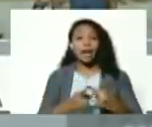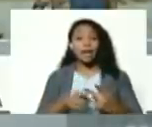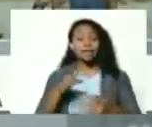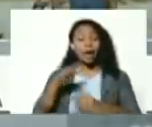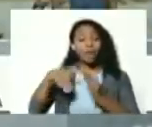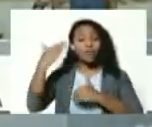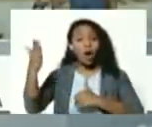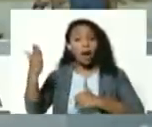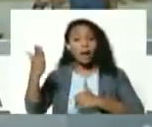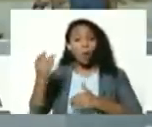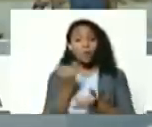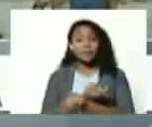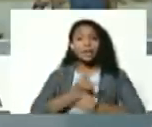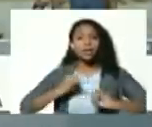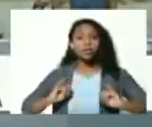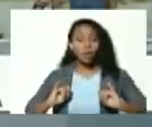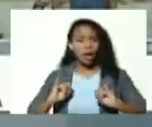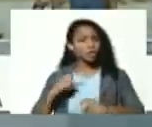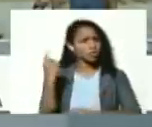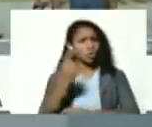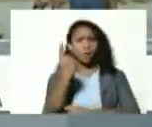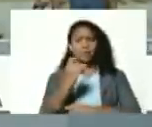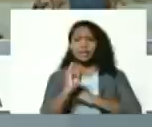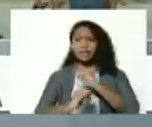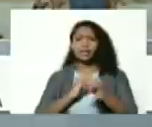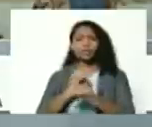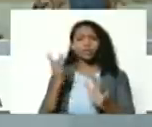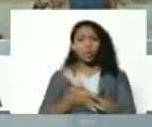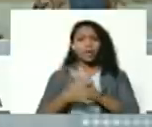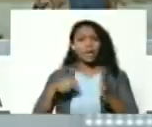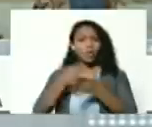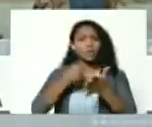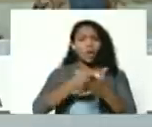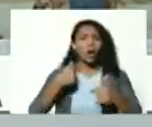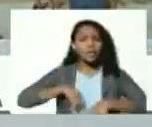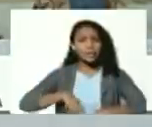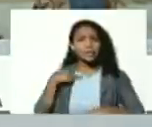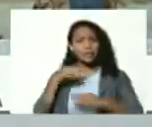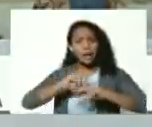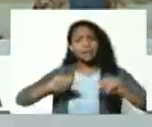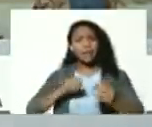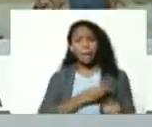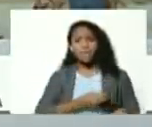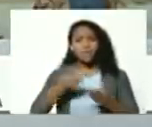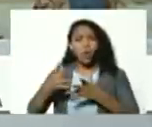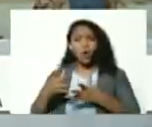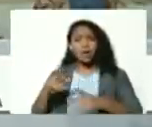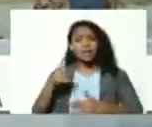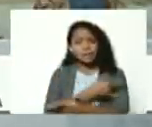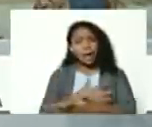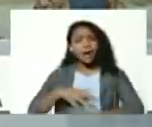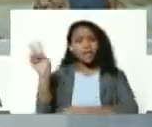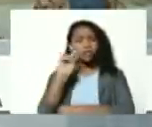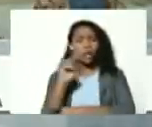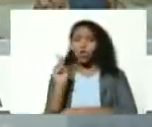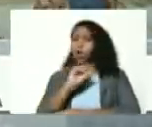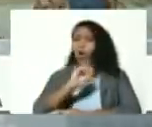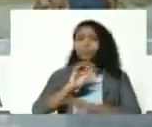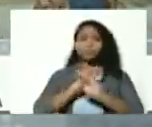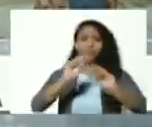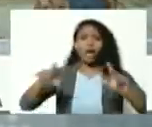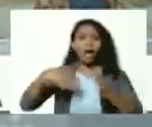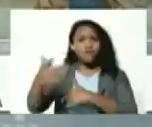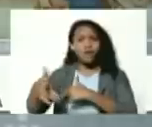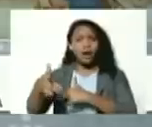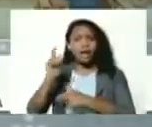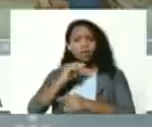o internacionales porque no son extranjeros si lucharon por esta tierra y regaron su sangre por Venezuela no llamemos extranjeros a